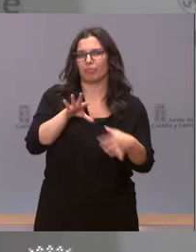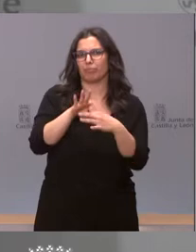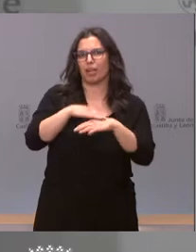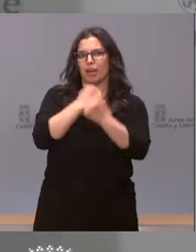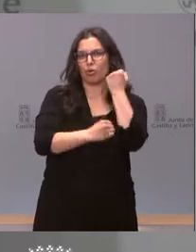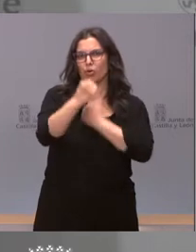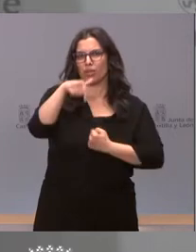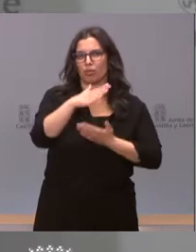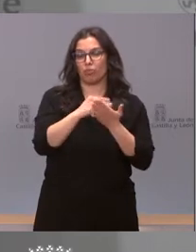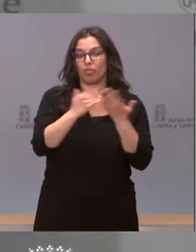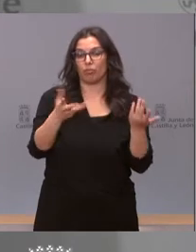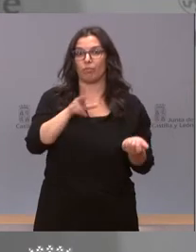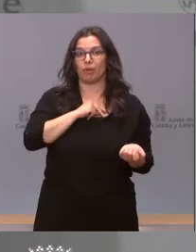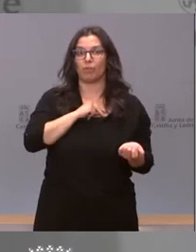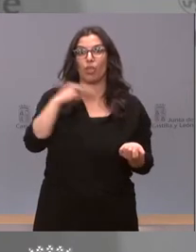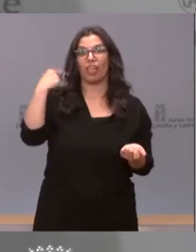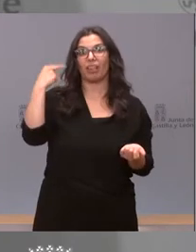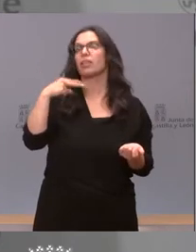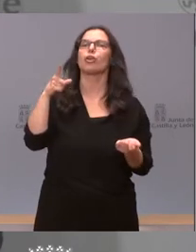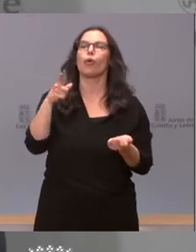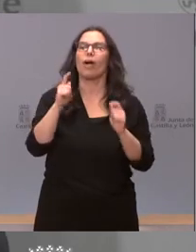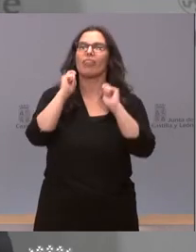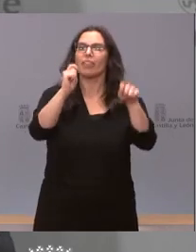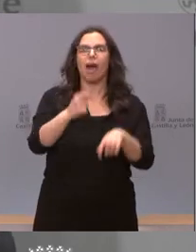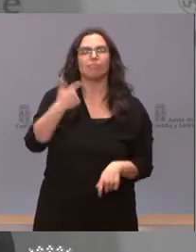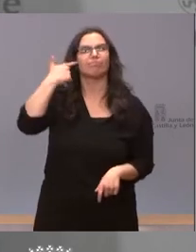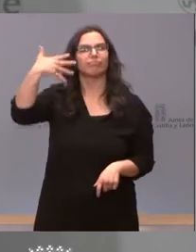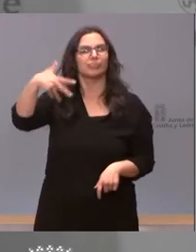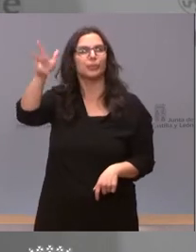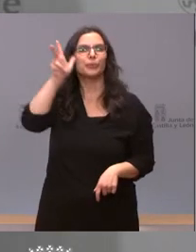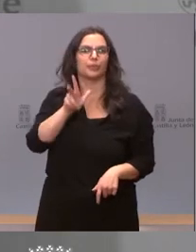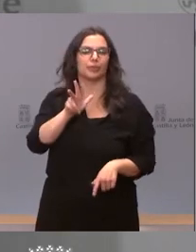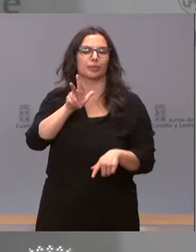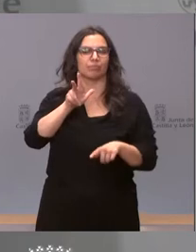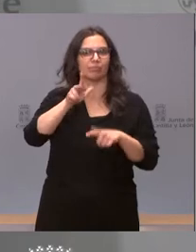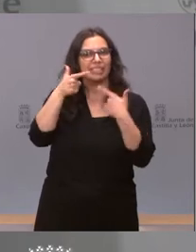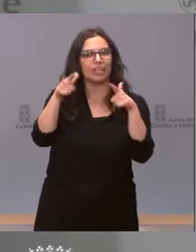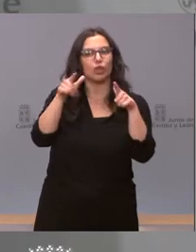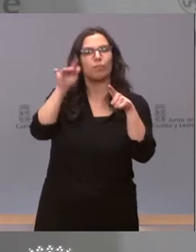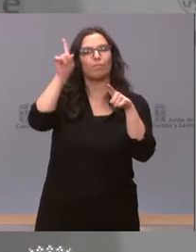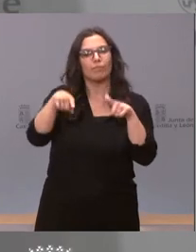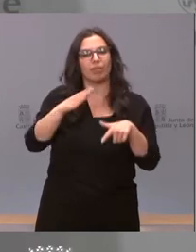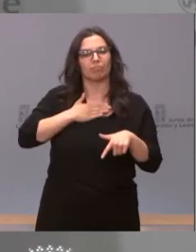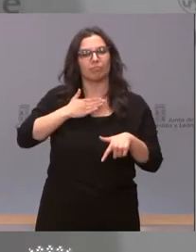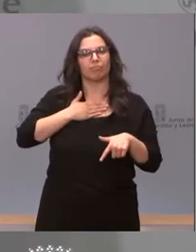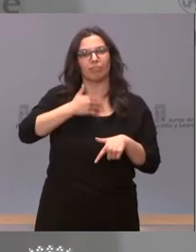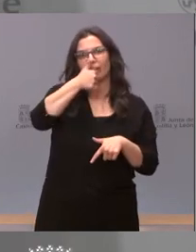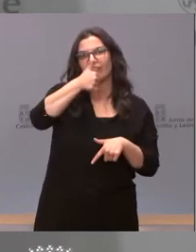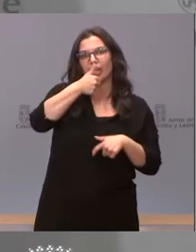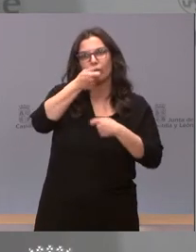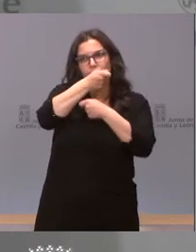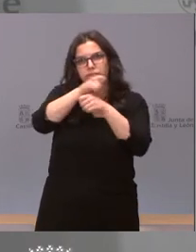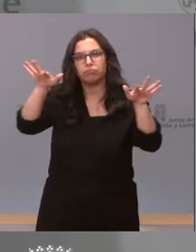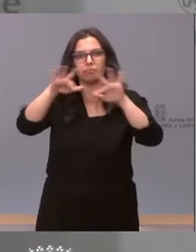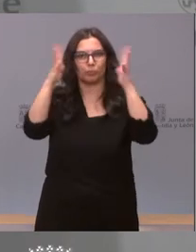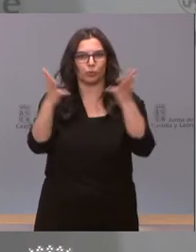estos premios vienen a prestigiar el sector y a promocionar nuestros caldos en el